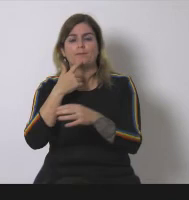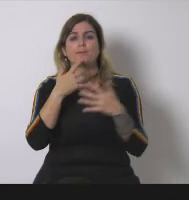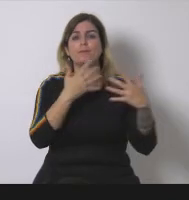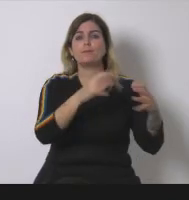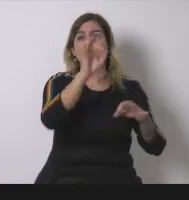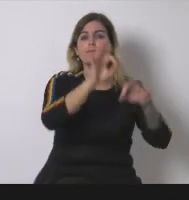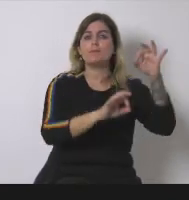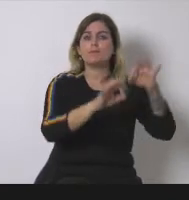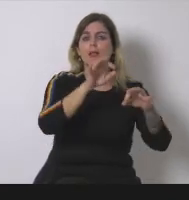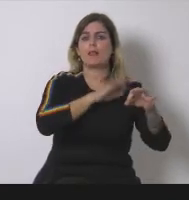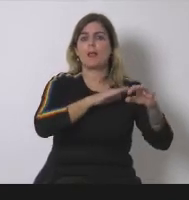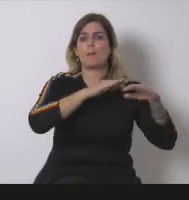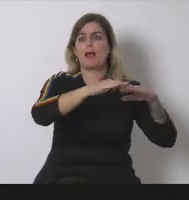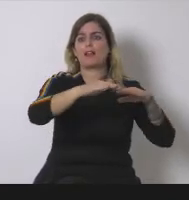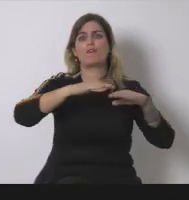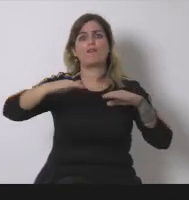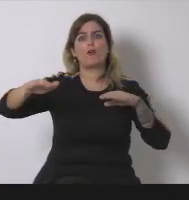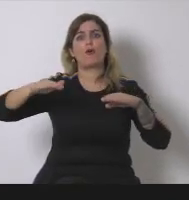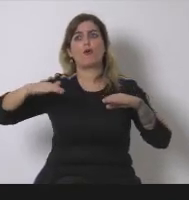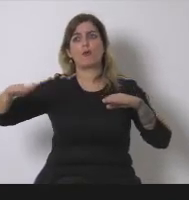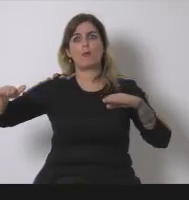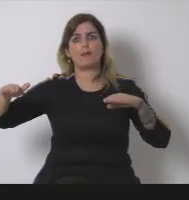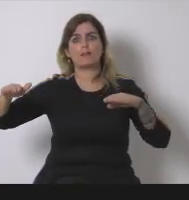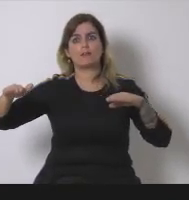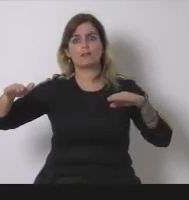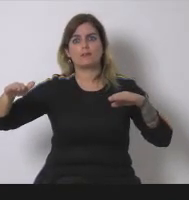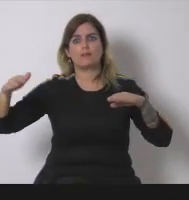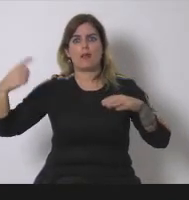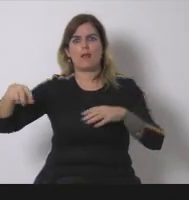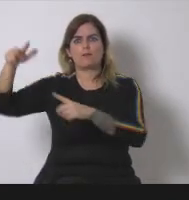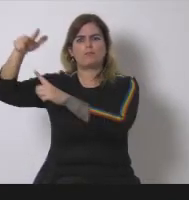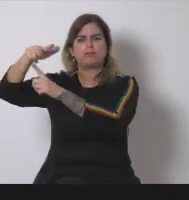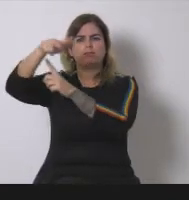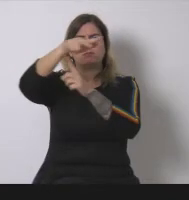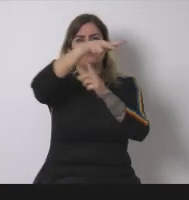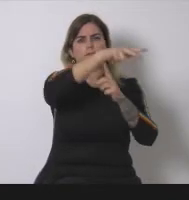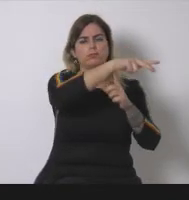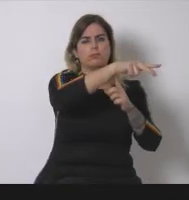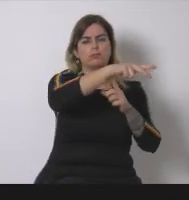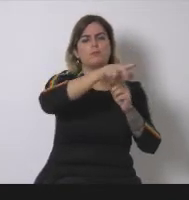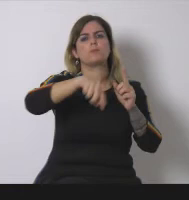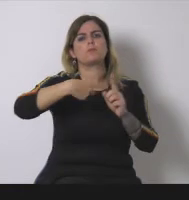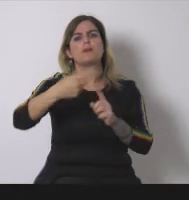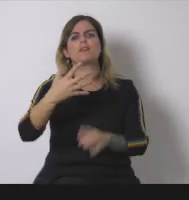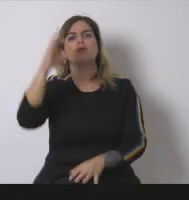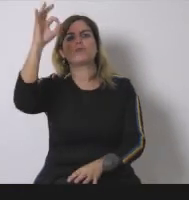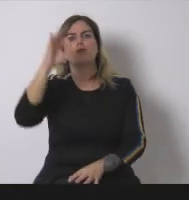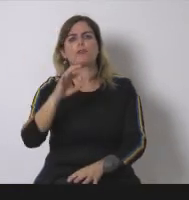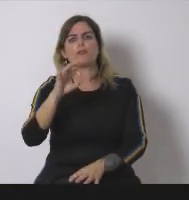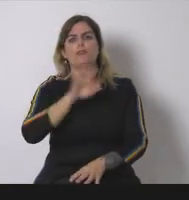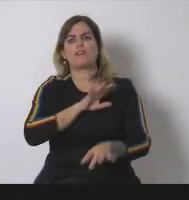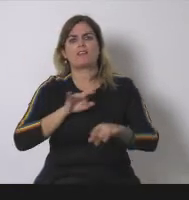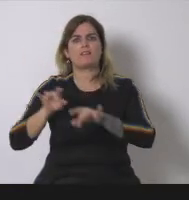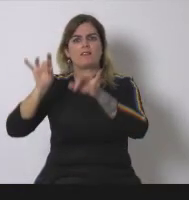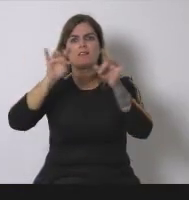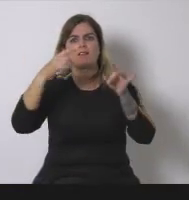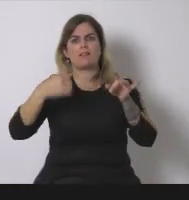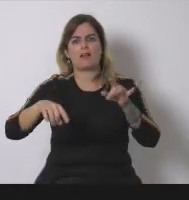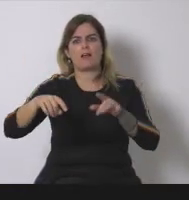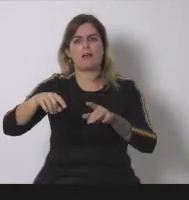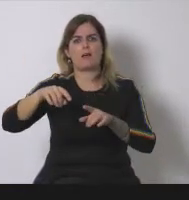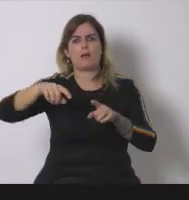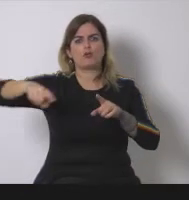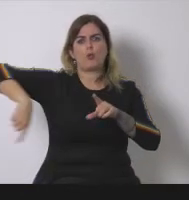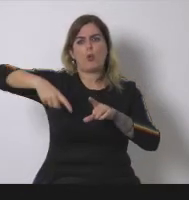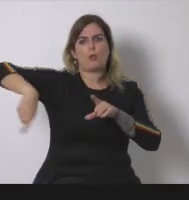ocupar un 10% de las plataformas continentales por molinos flotantes un 5% de continentes por turbinas